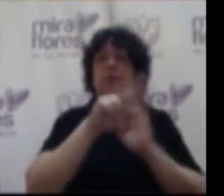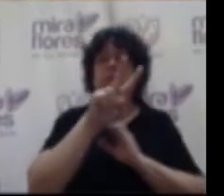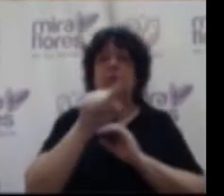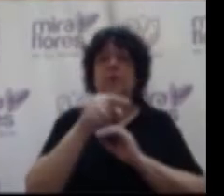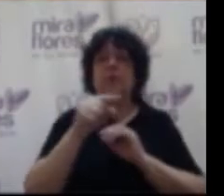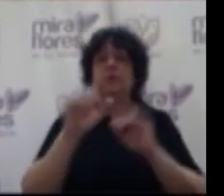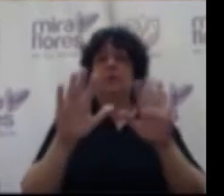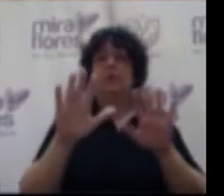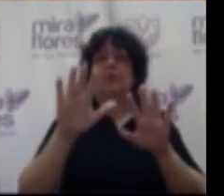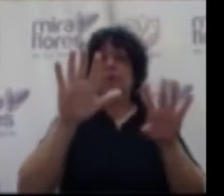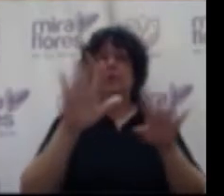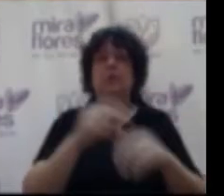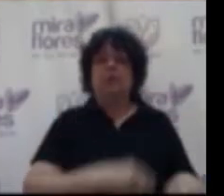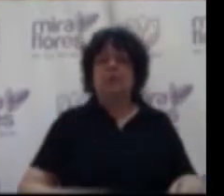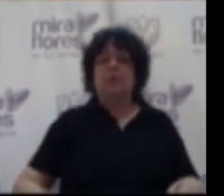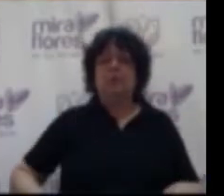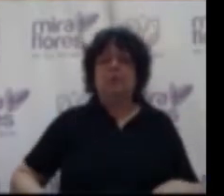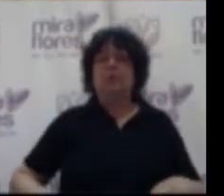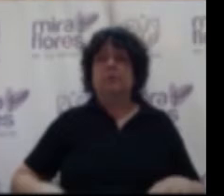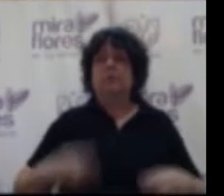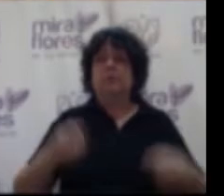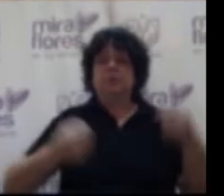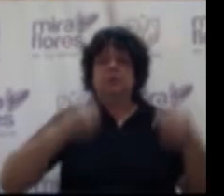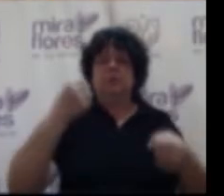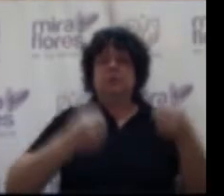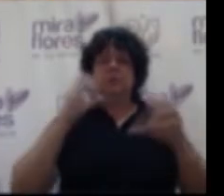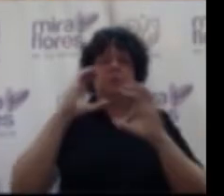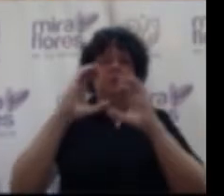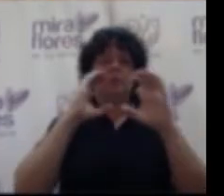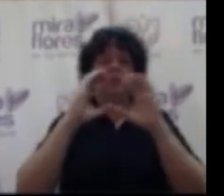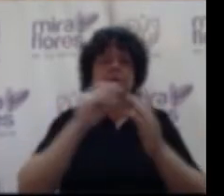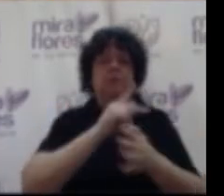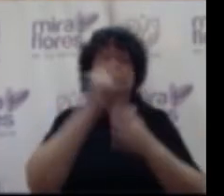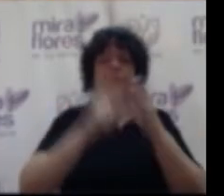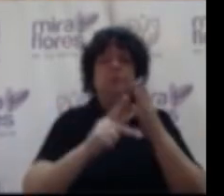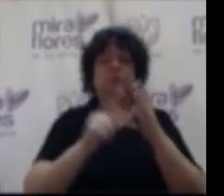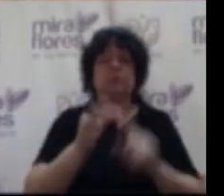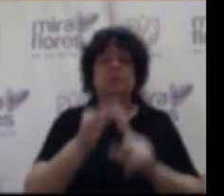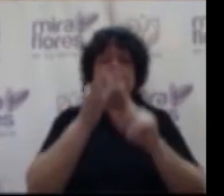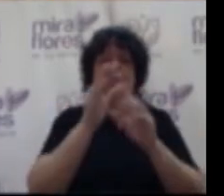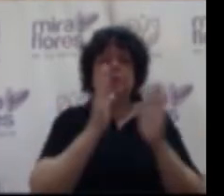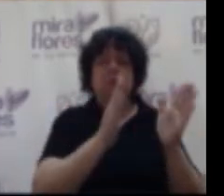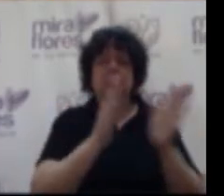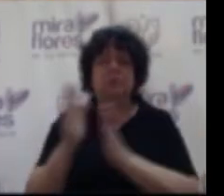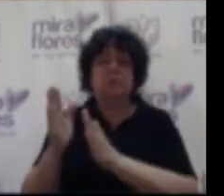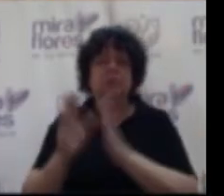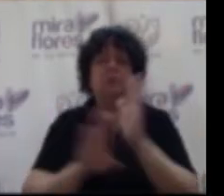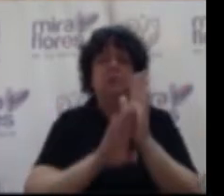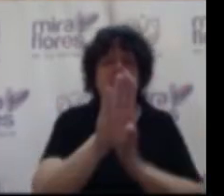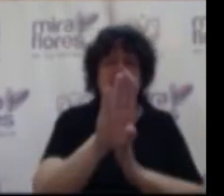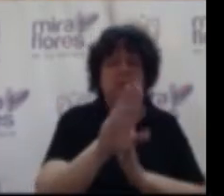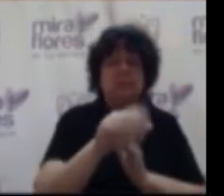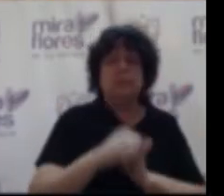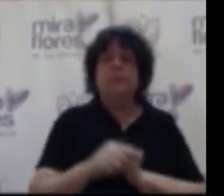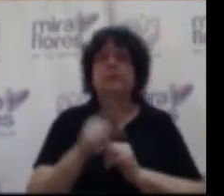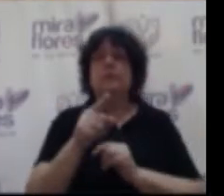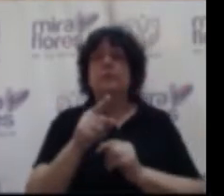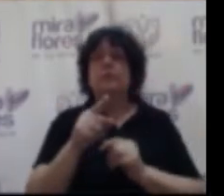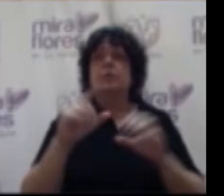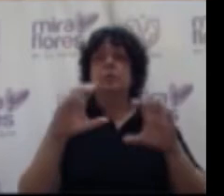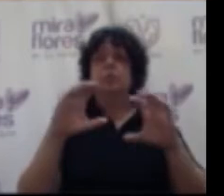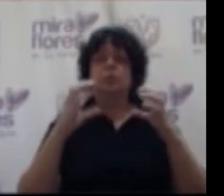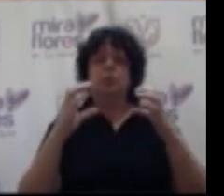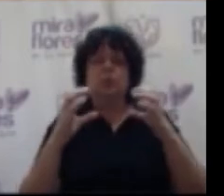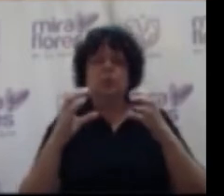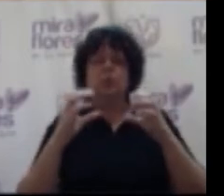remitido por el ministerio de transportes y comunicaciones del proyecto especial para la preparación y desarrollo de los décimos octavos juegos